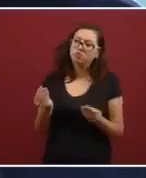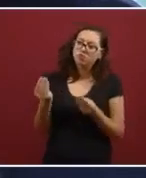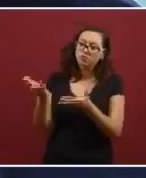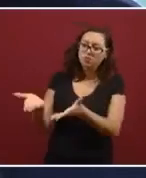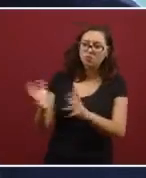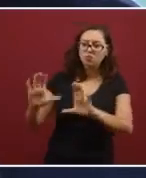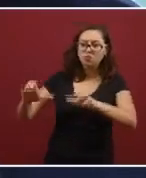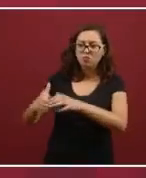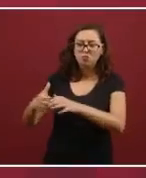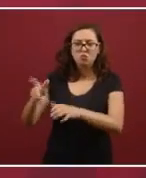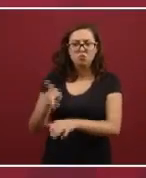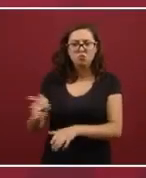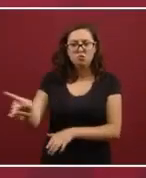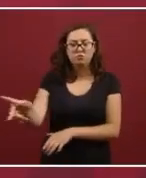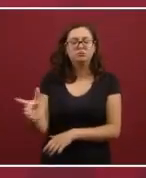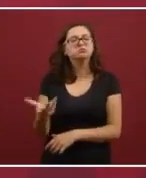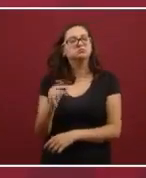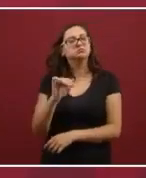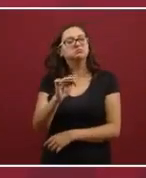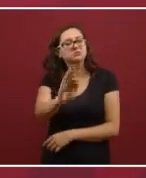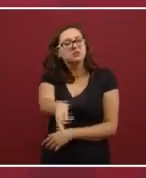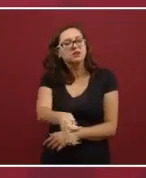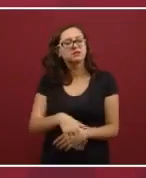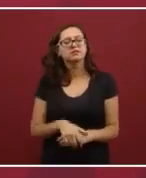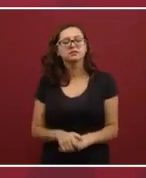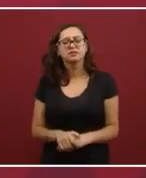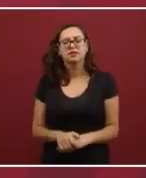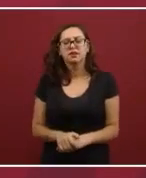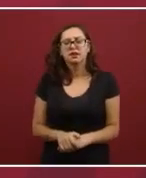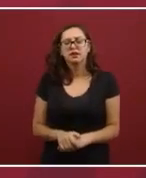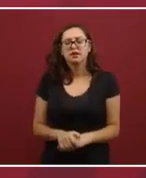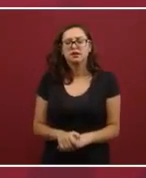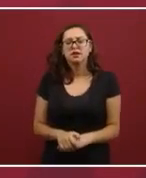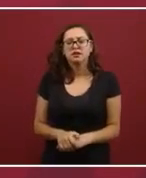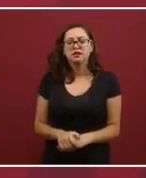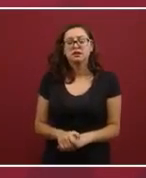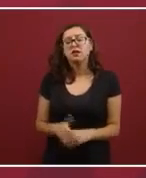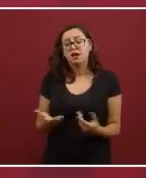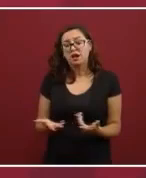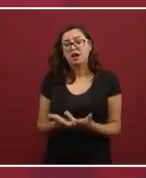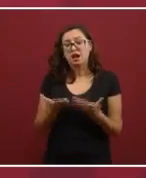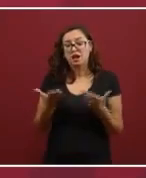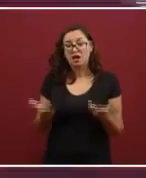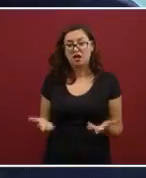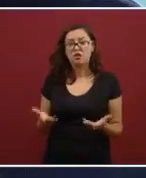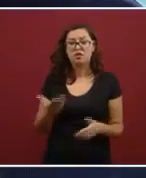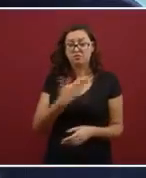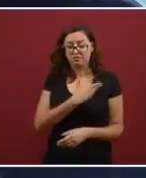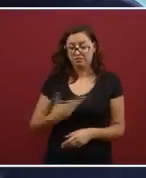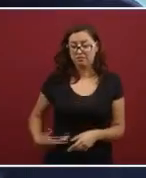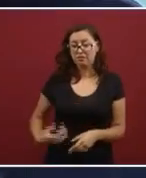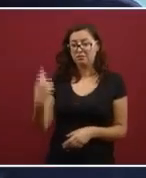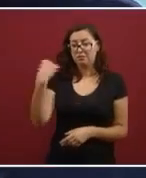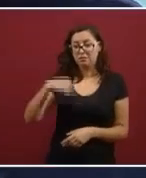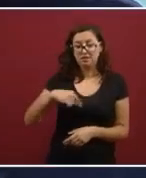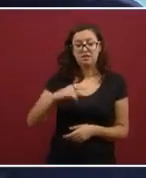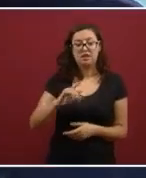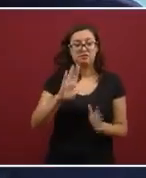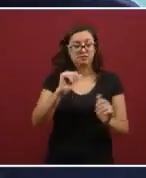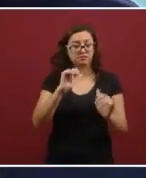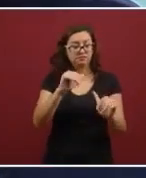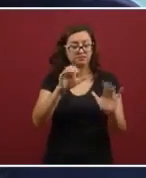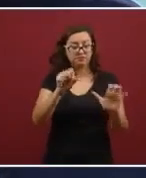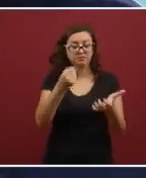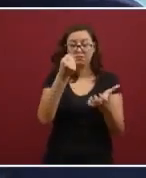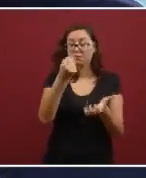después de esta subasta, que como ya lo mencioné, por instrucciones del señor Presidente, se va a destinar a la montaña, a